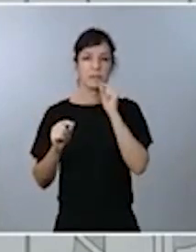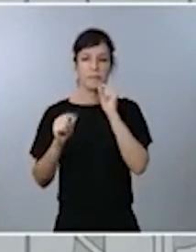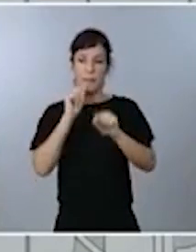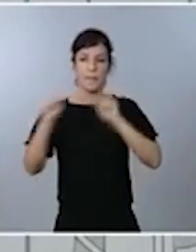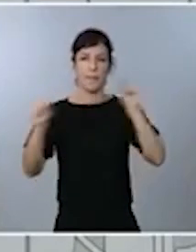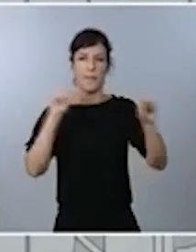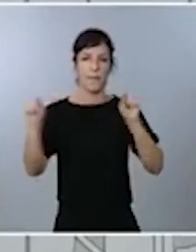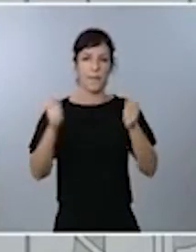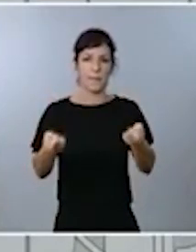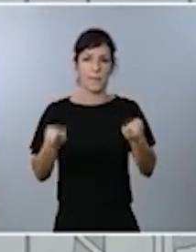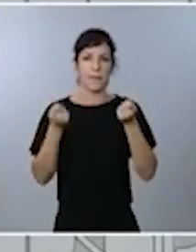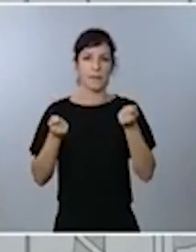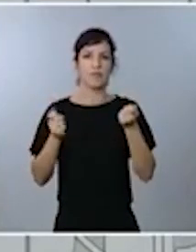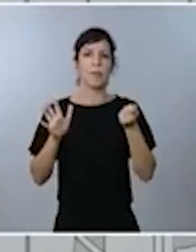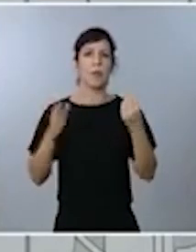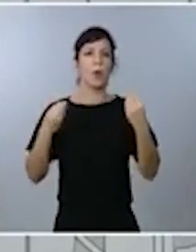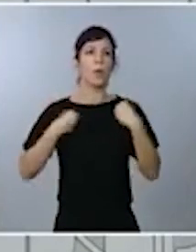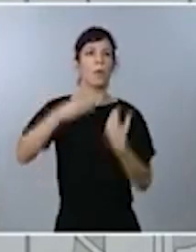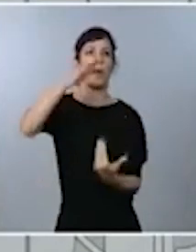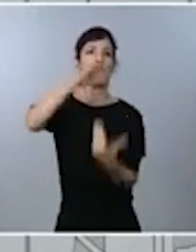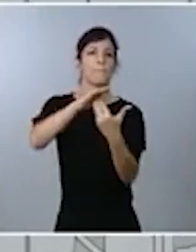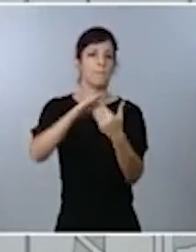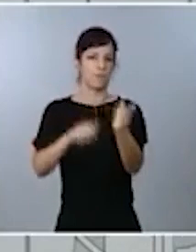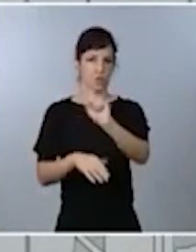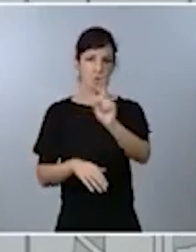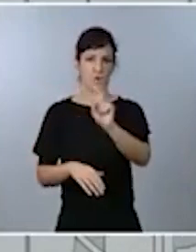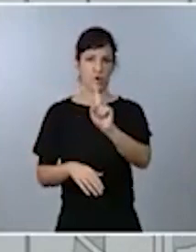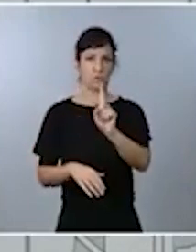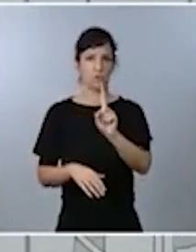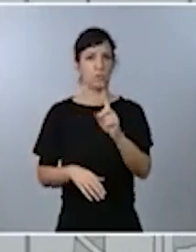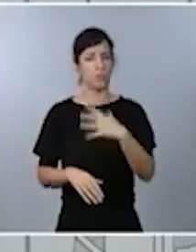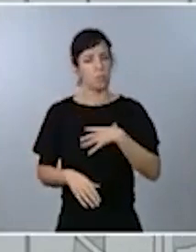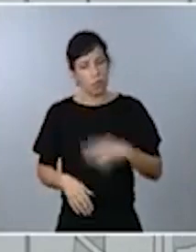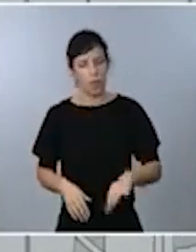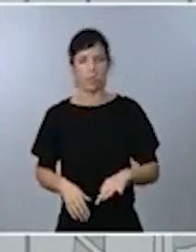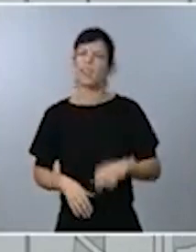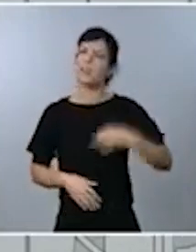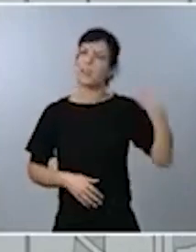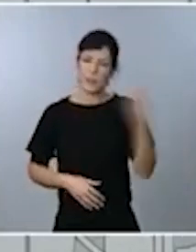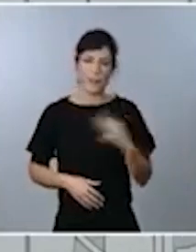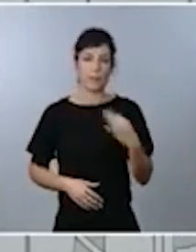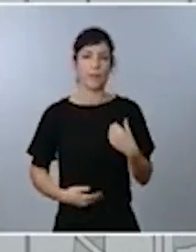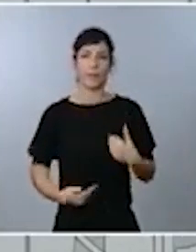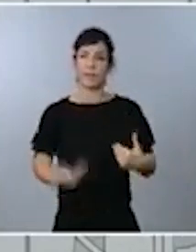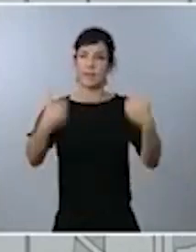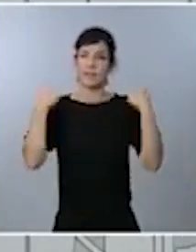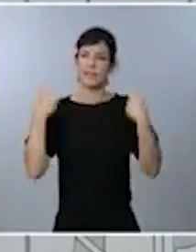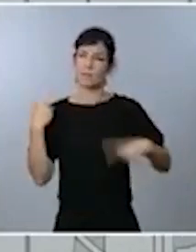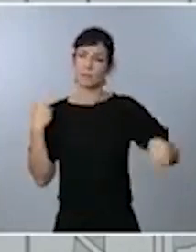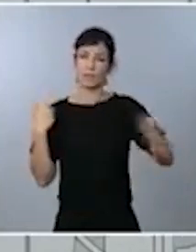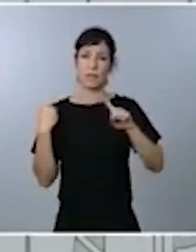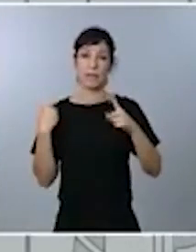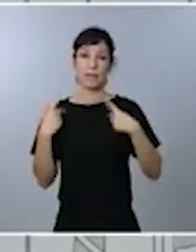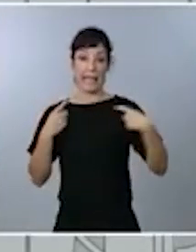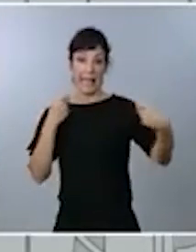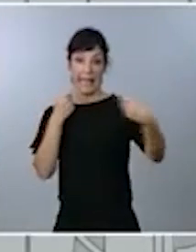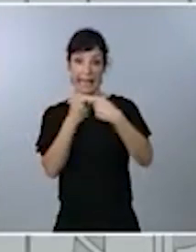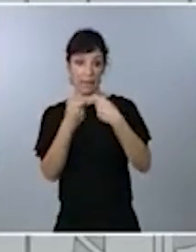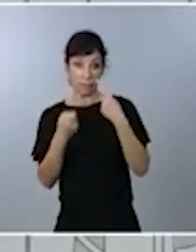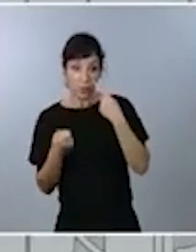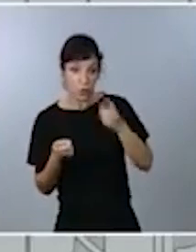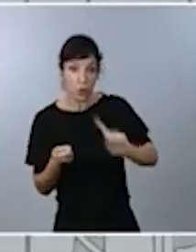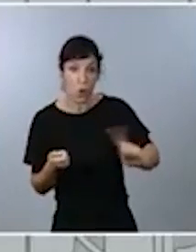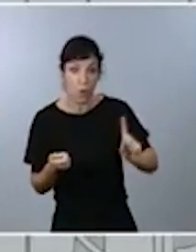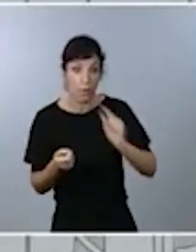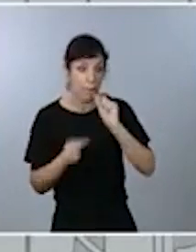detener la vida. Podemos y debemos hacerlo. Seamos responsables. El enemigo es invisible, pero sus consecuencias sí se ven.